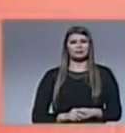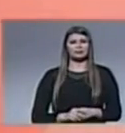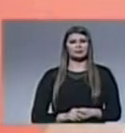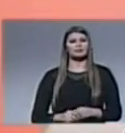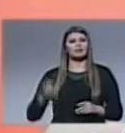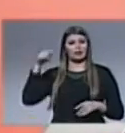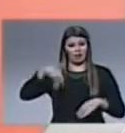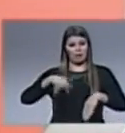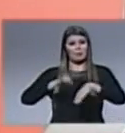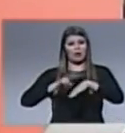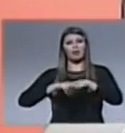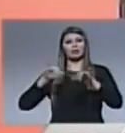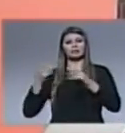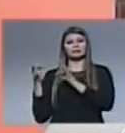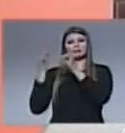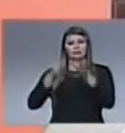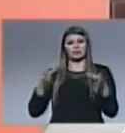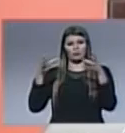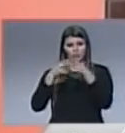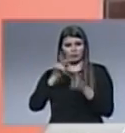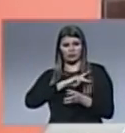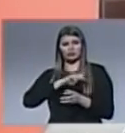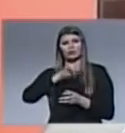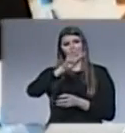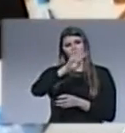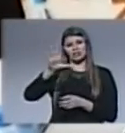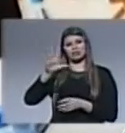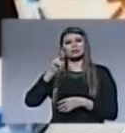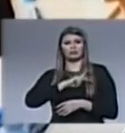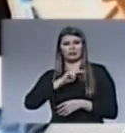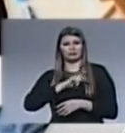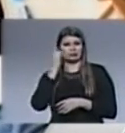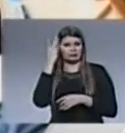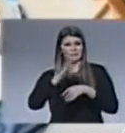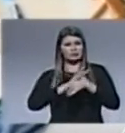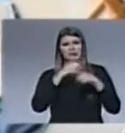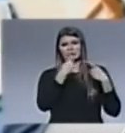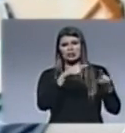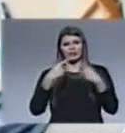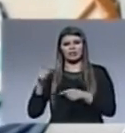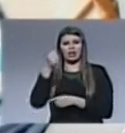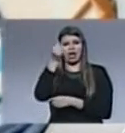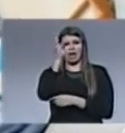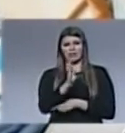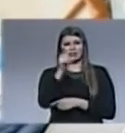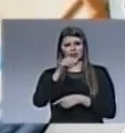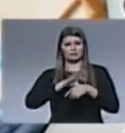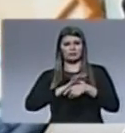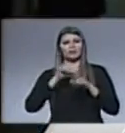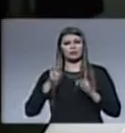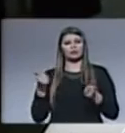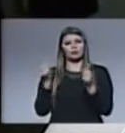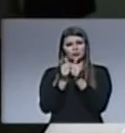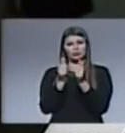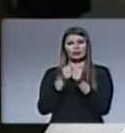El Paraguay recibió la visita de un grupo de 45 profesionales de diversas áreas a través de la Iglesia Adventista y el apoyo de ADRA